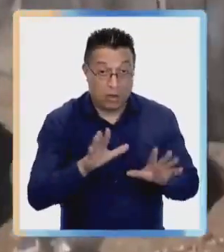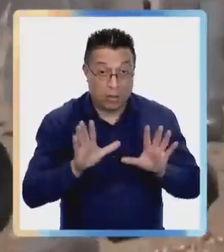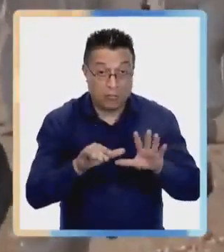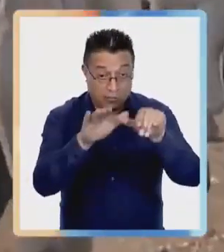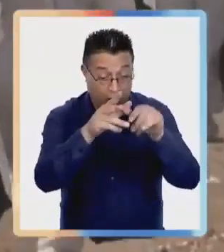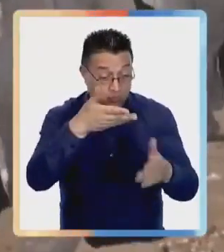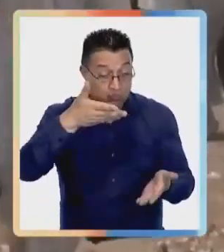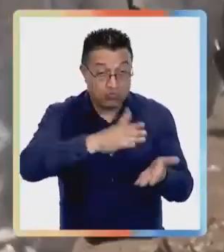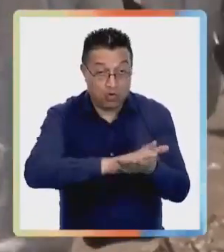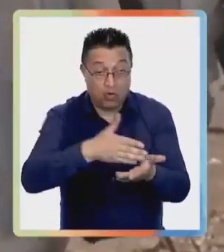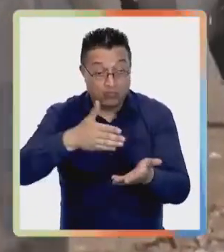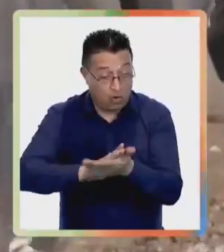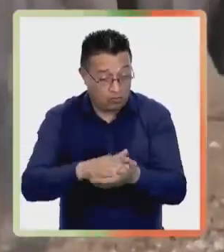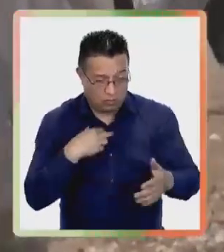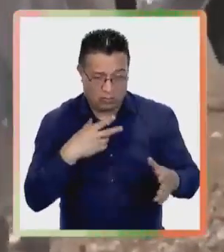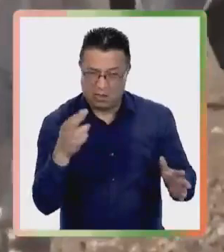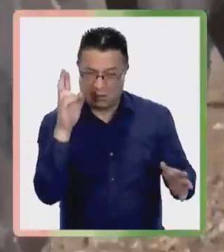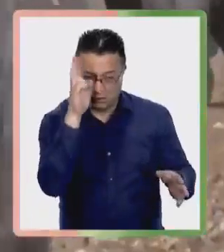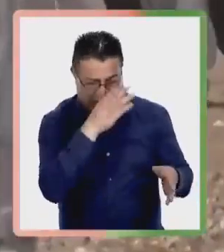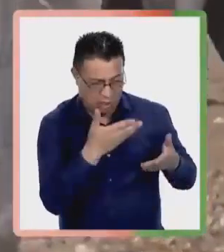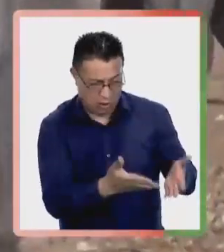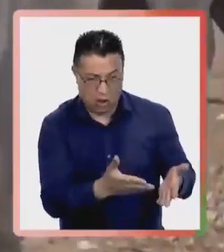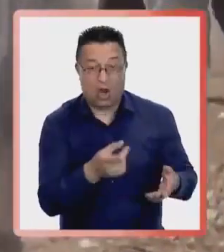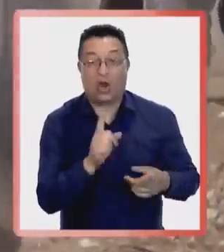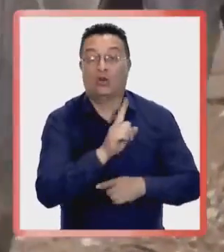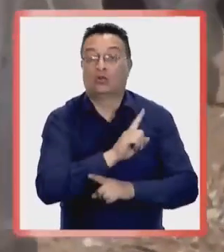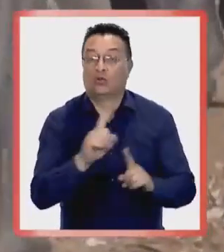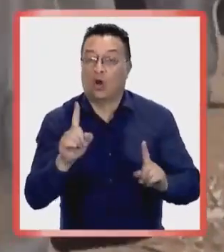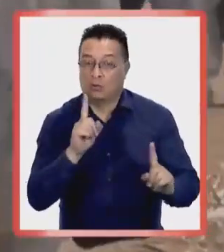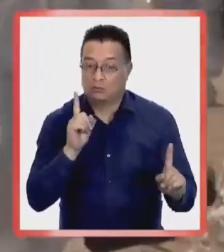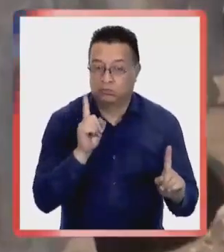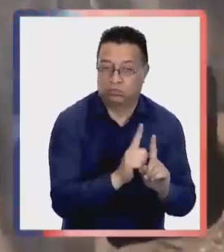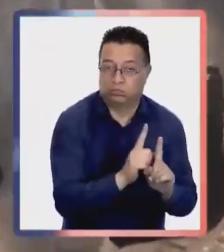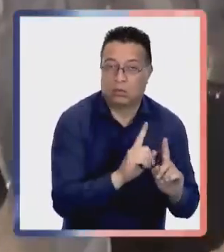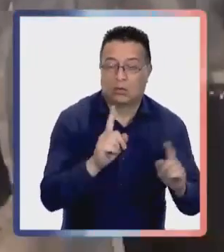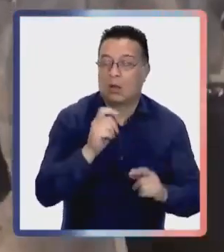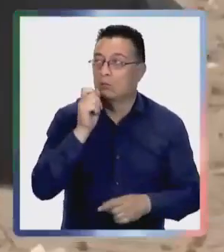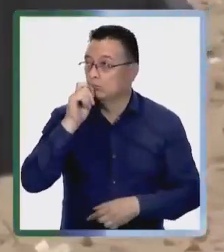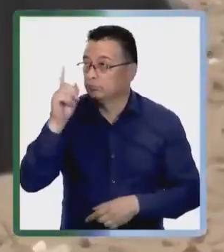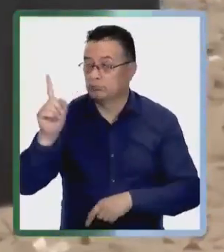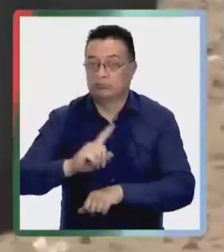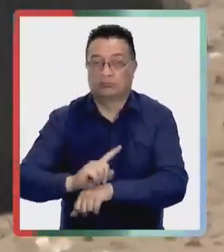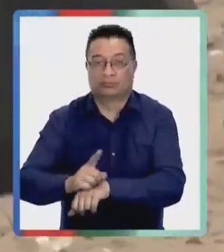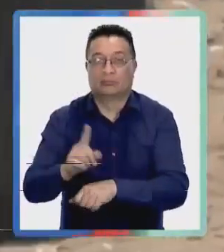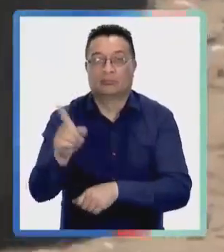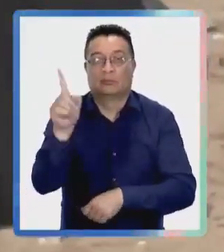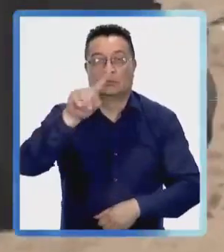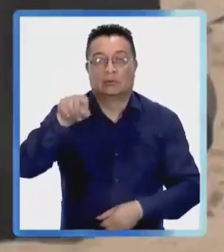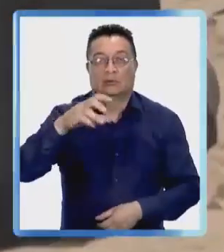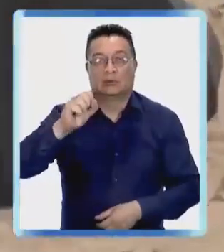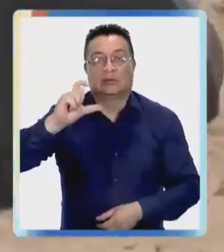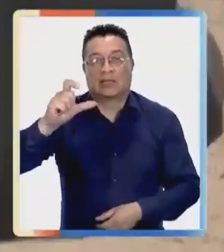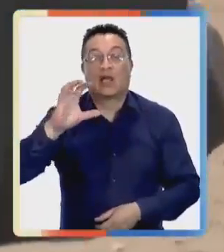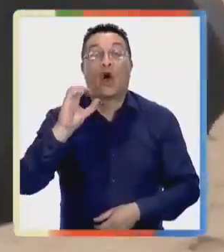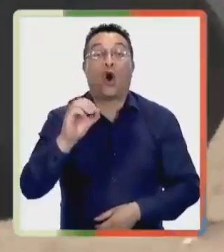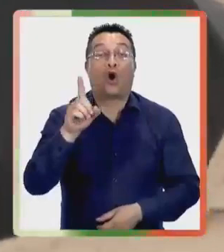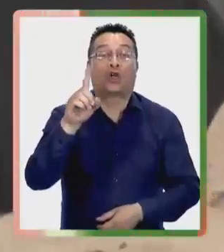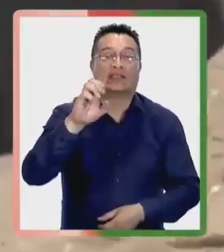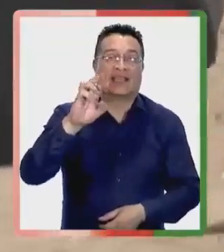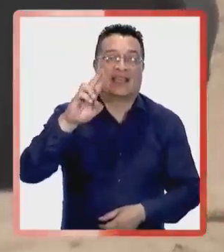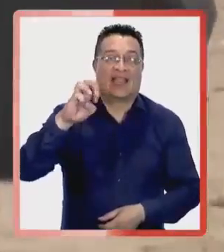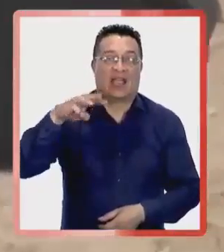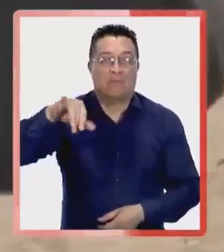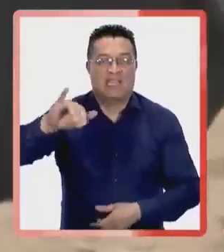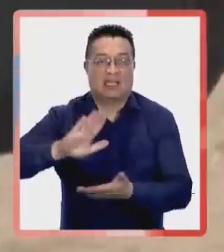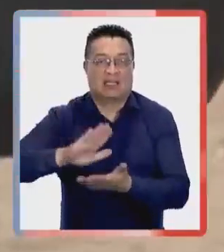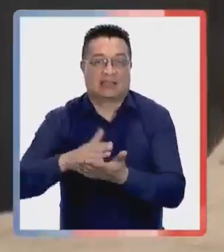persona encuentre aves muertas sin razón aparente, no se acerque, sino que denuncie de inmediato al SAC o a la